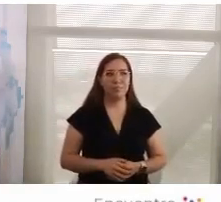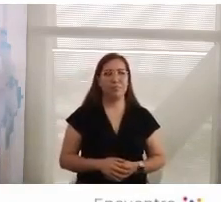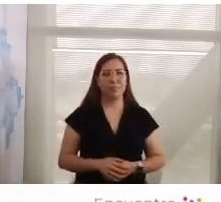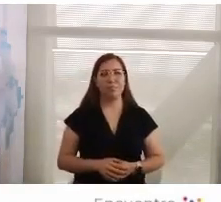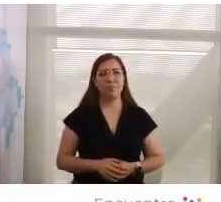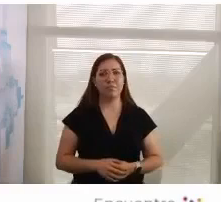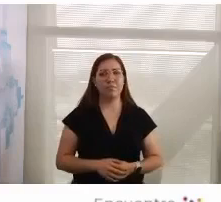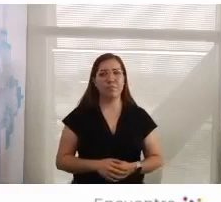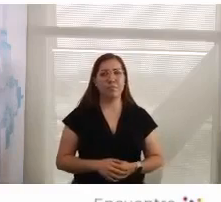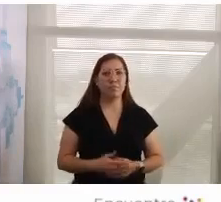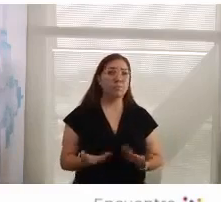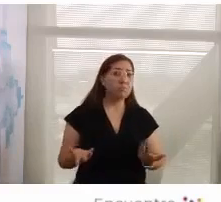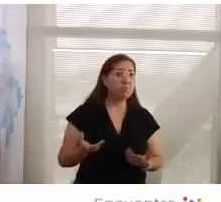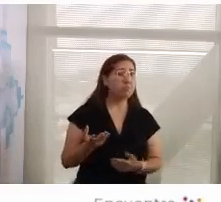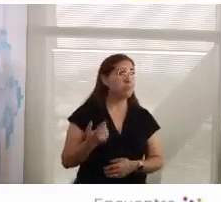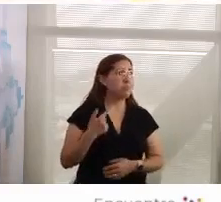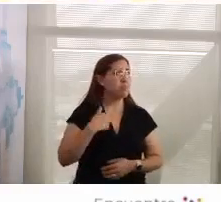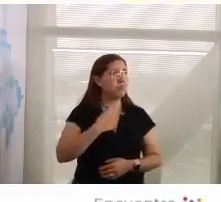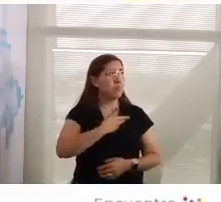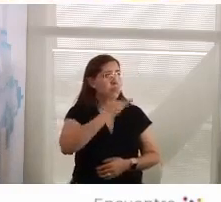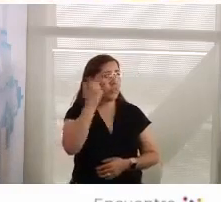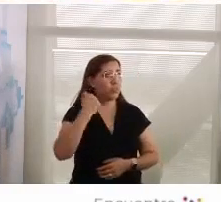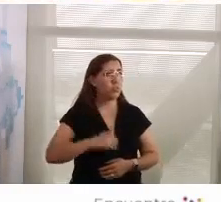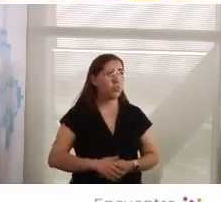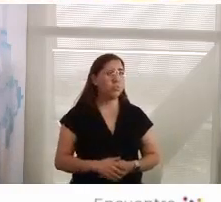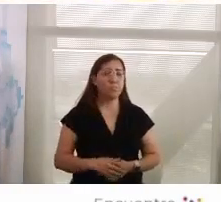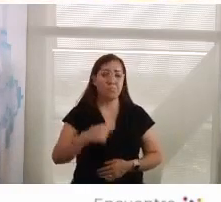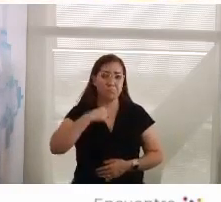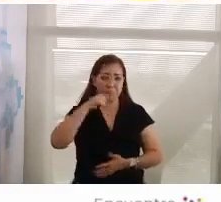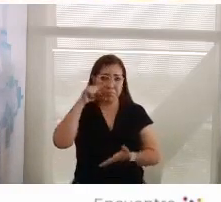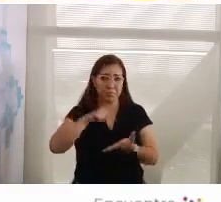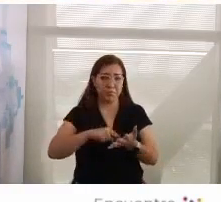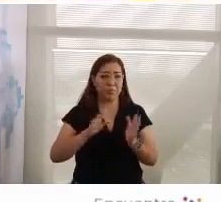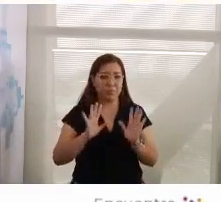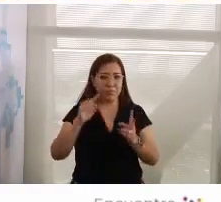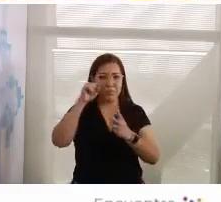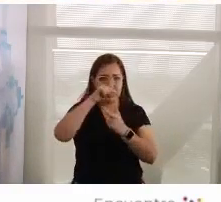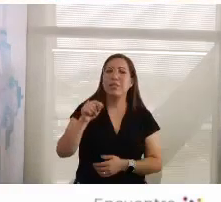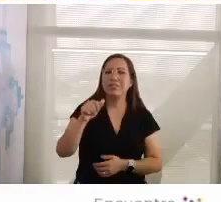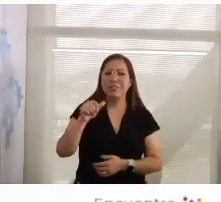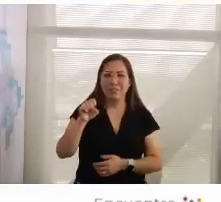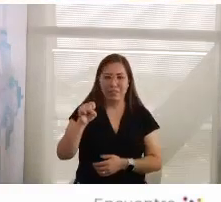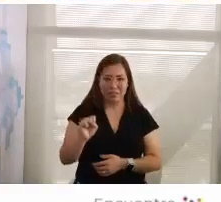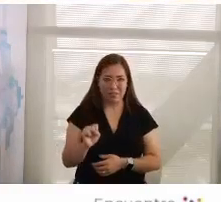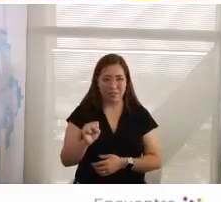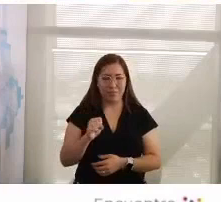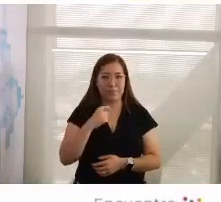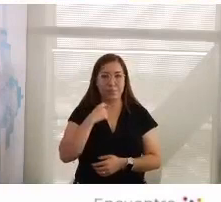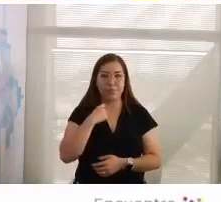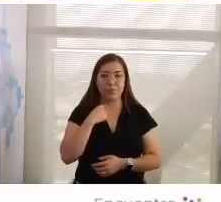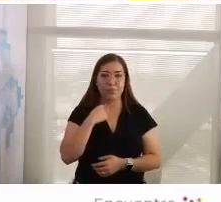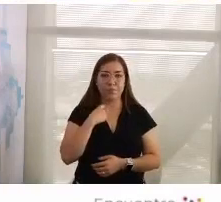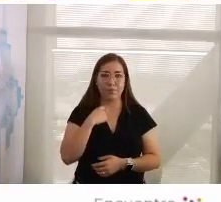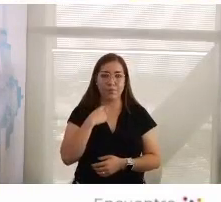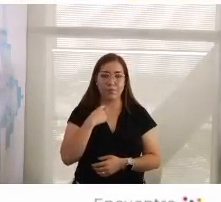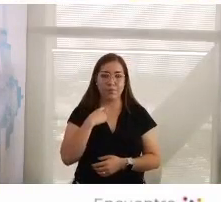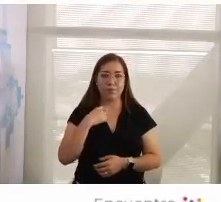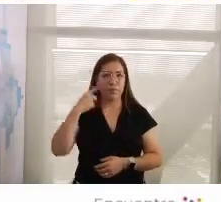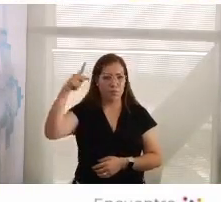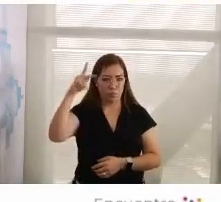Bueno, no sé, yo creo que hay dos temas flotando, de Orbán, el presidente,